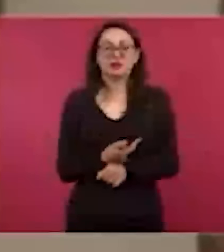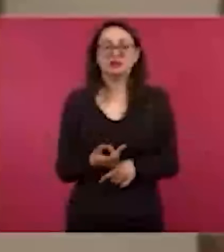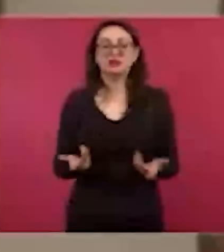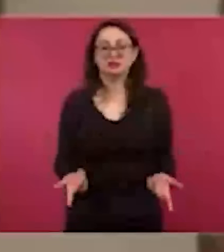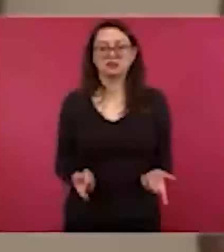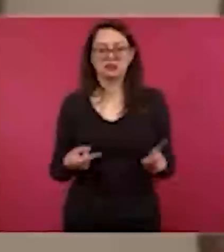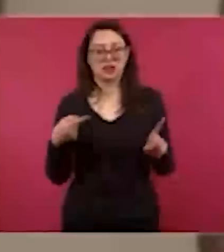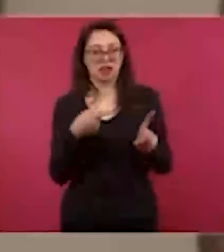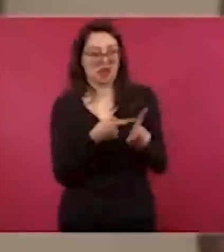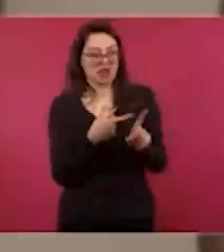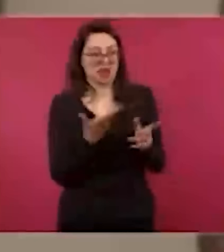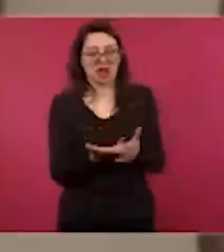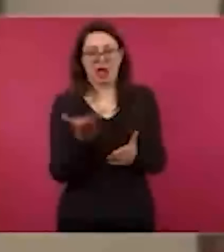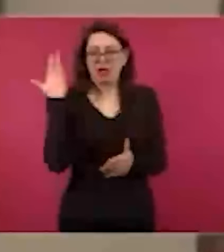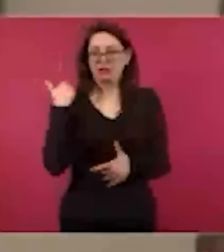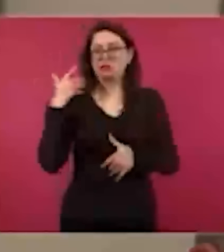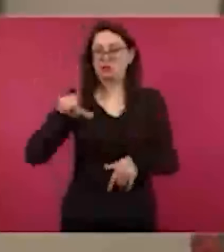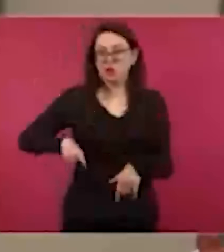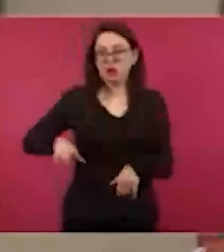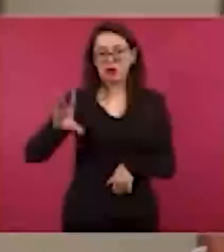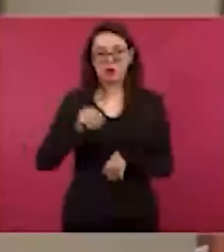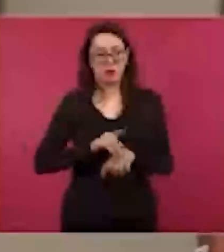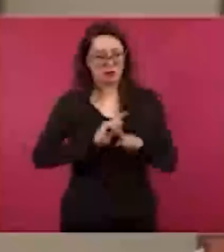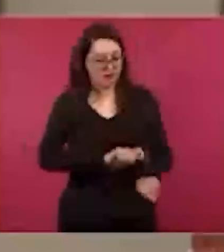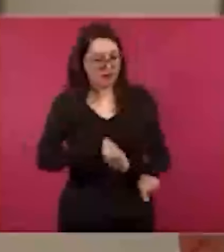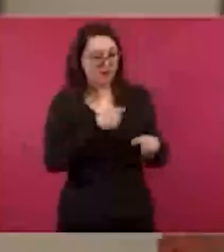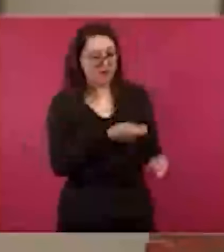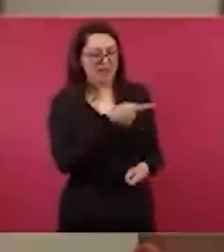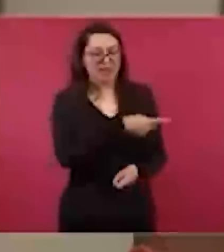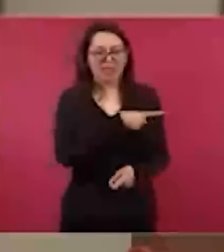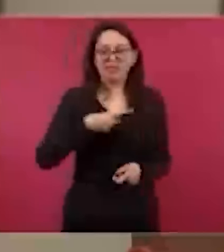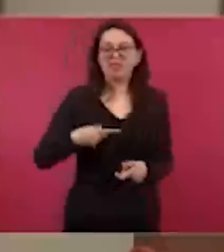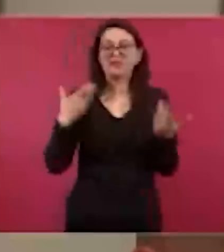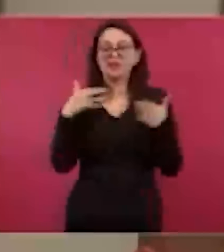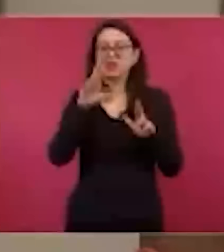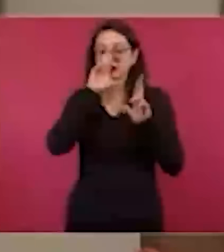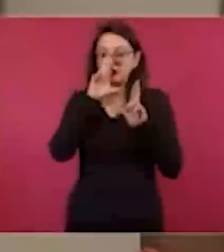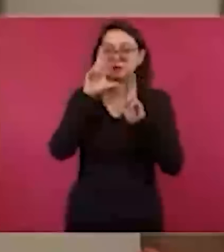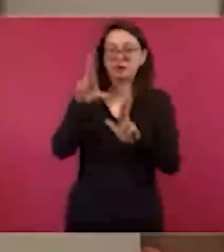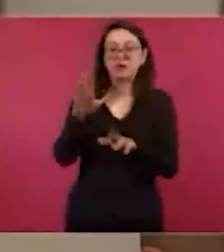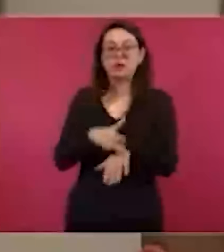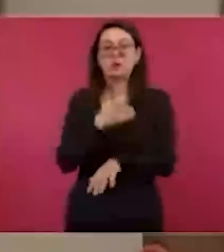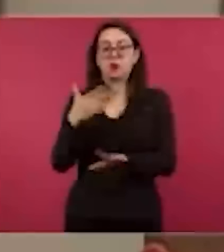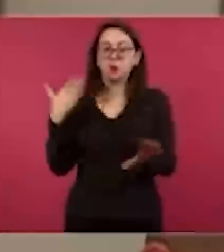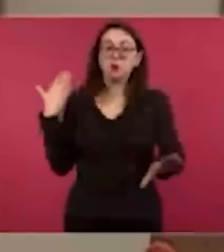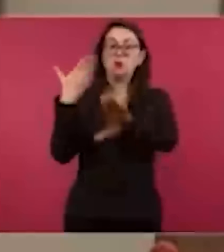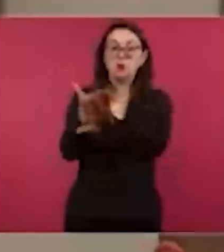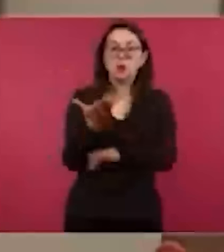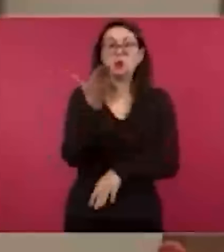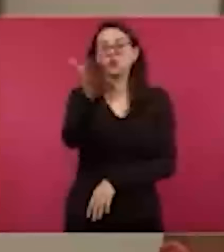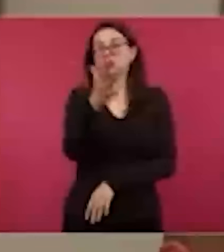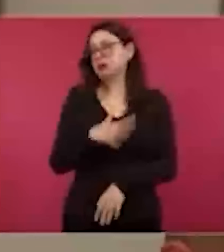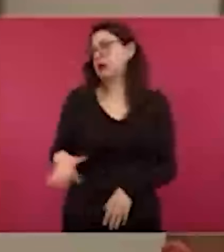del gobierno, que ustedes le dieron la concesión, que debe de haber respeto, presidente, porque también al atacarlo a usted nos ataca